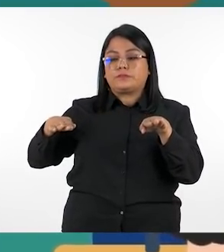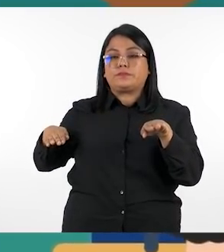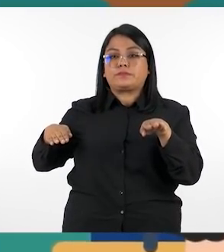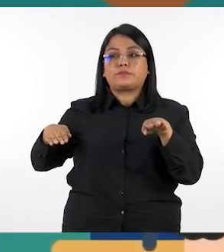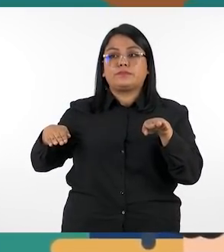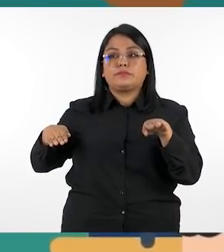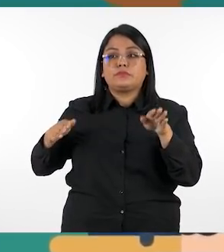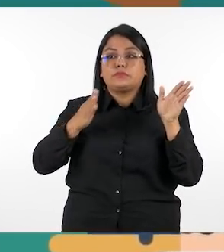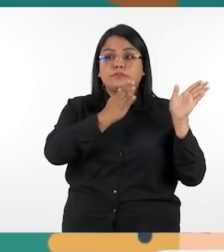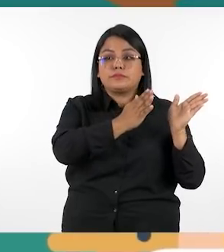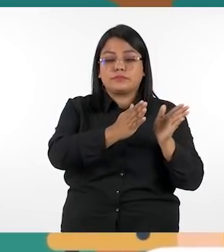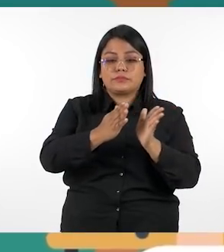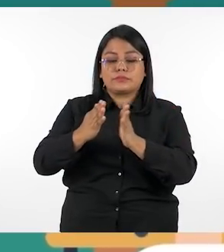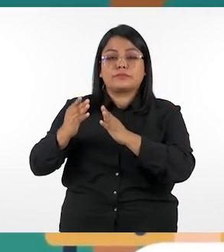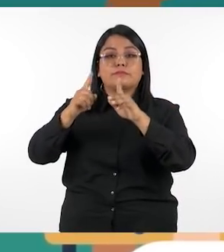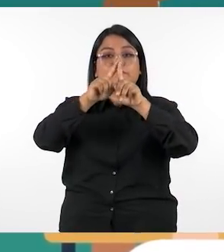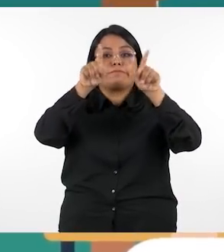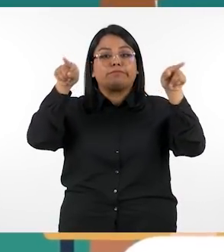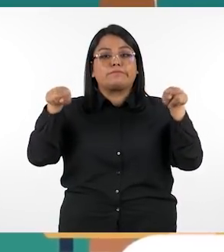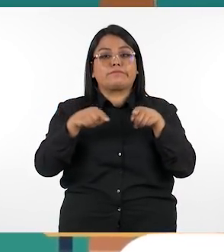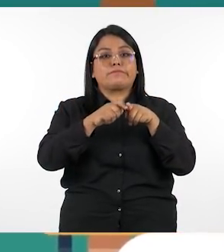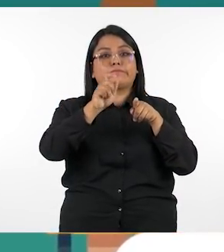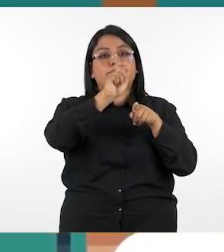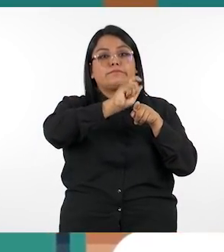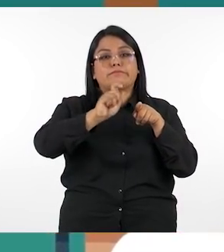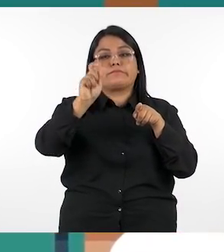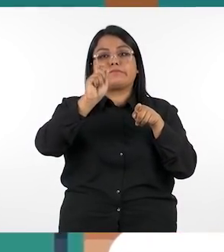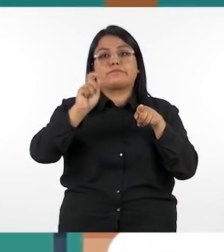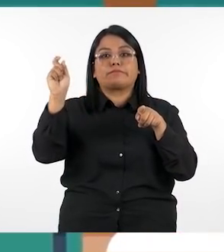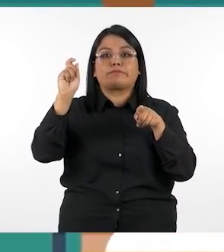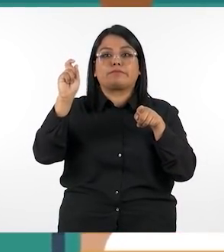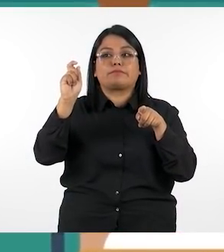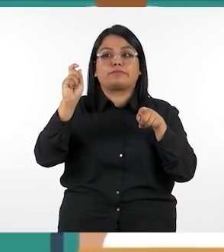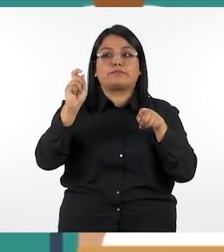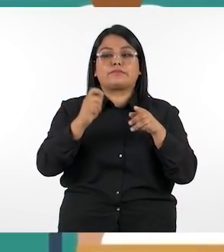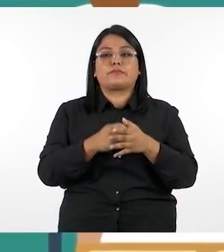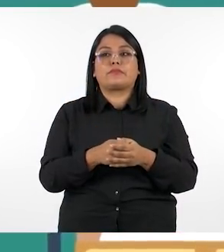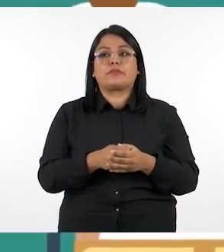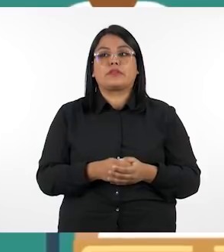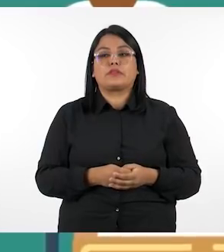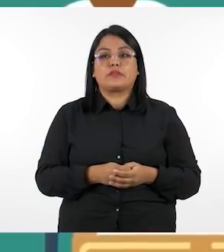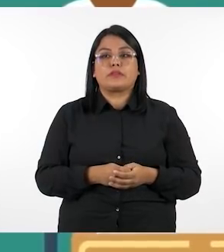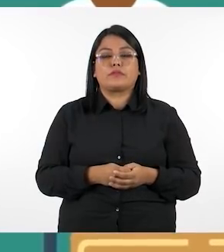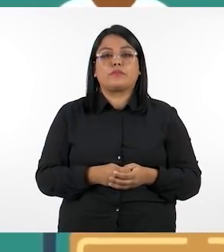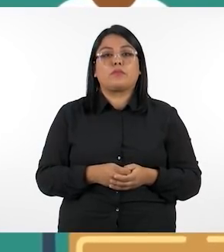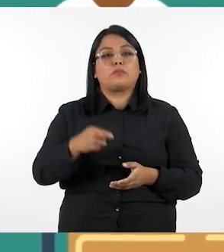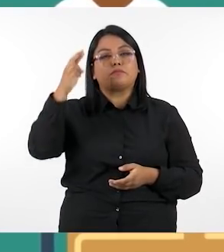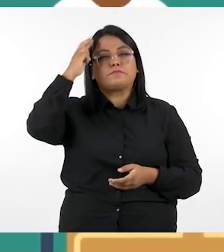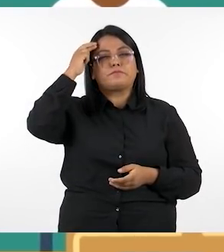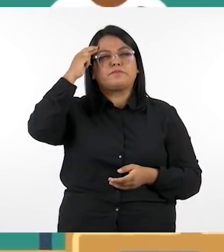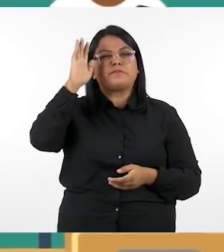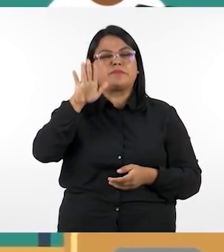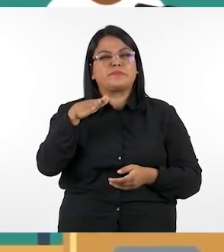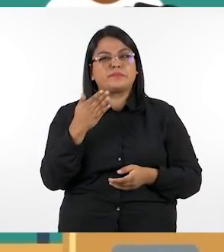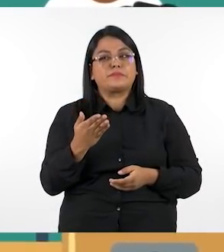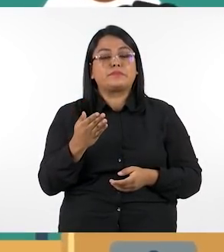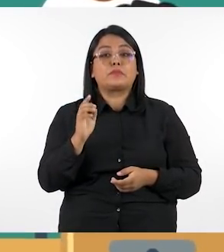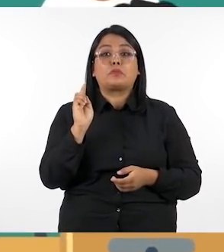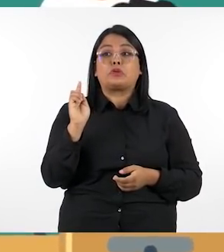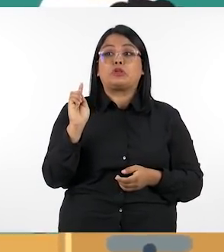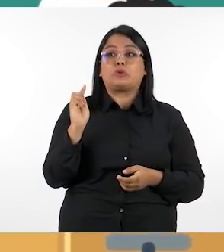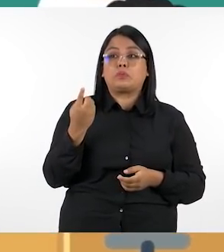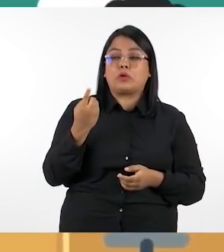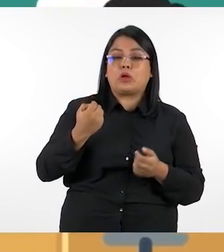estén orientados a la pizarra y en filas esto por las siguientes razones en primer lugar